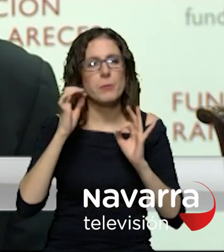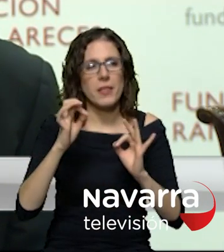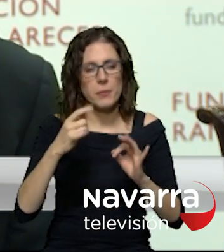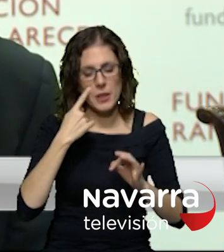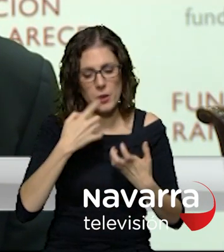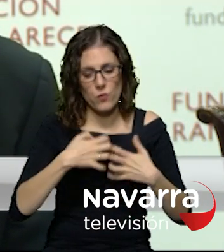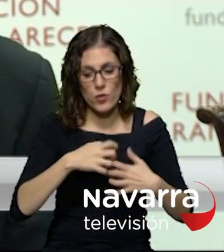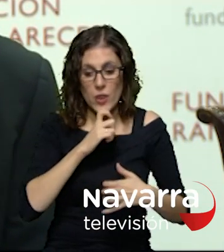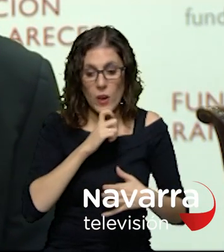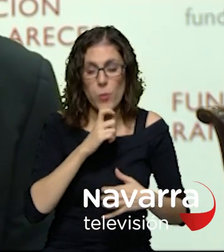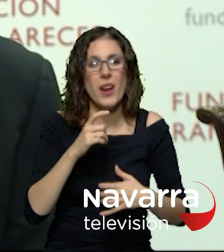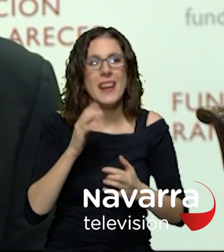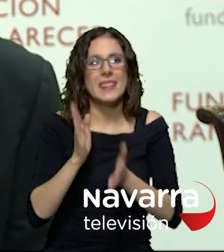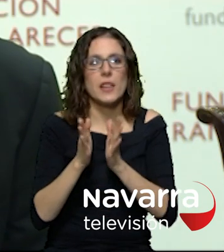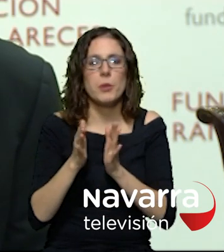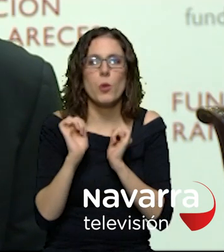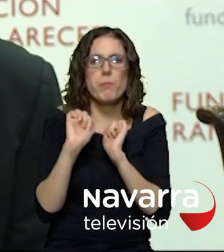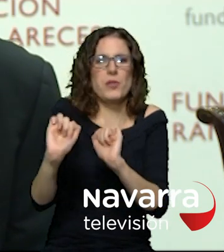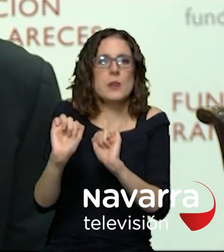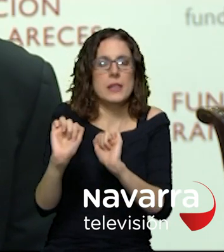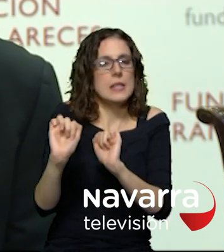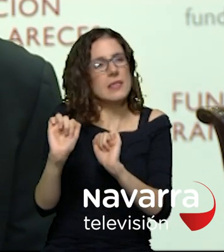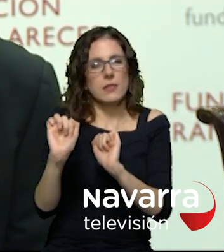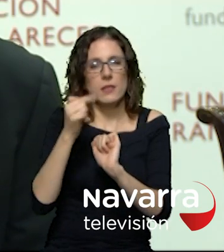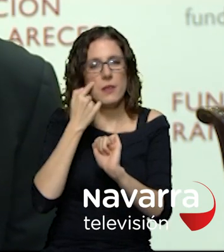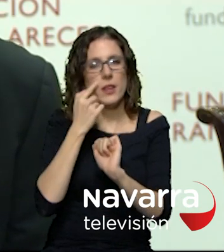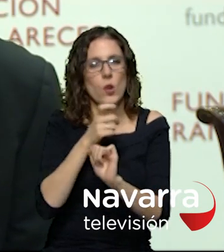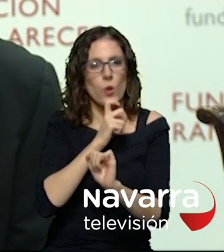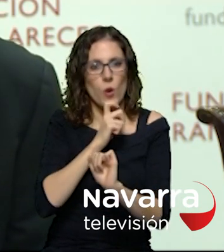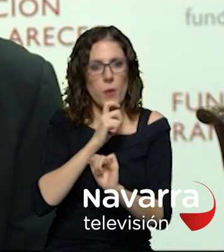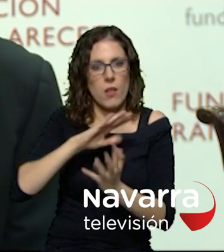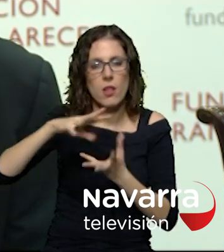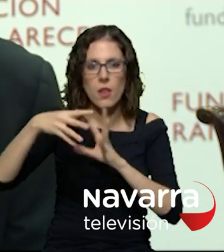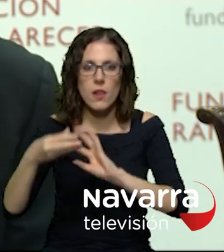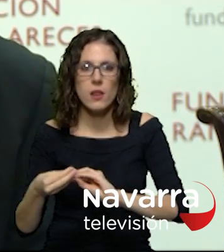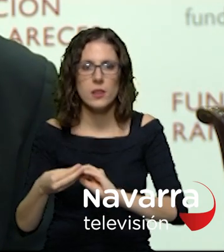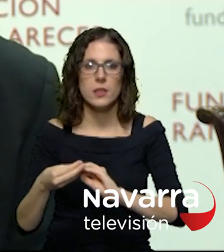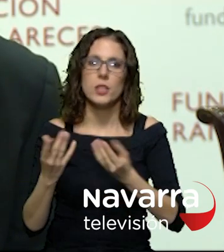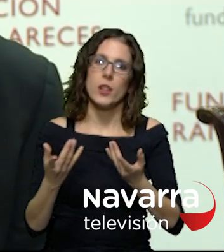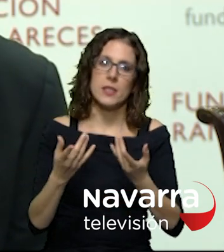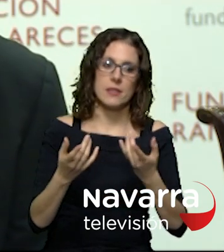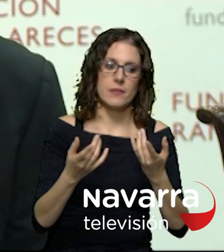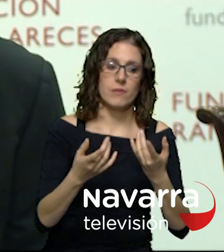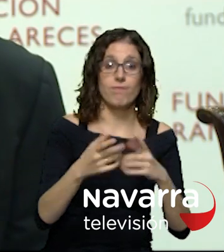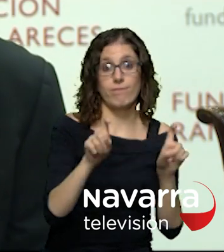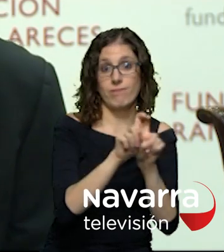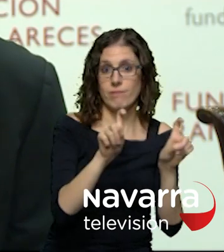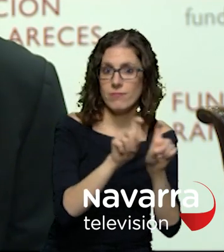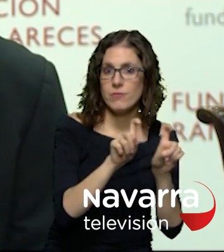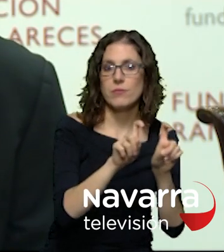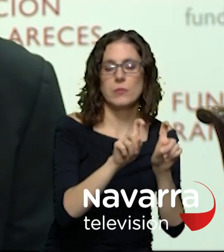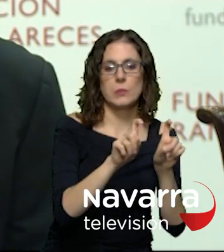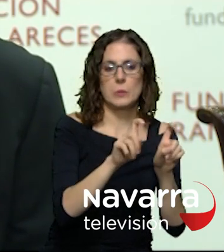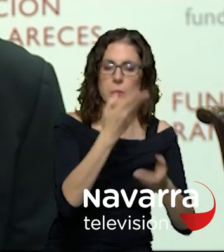de resistencia a los tratamientos y en ello colaboramos a través de estructuras de colaboración de la industria principalmente con Bristol Myers